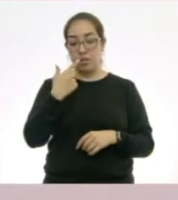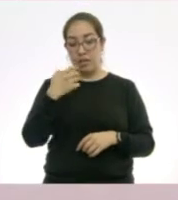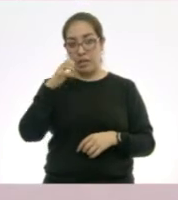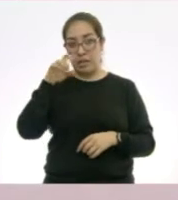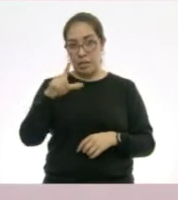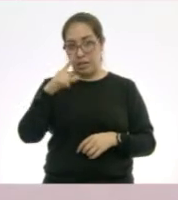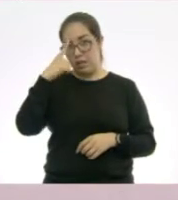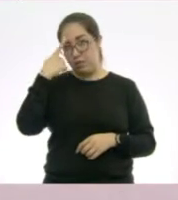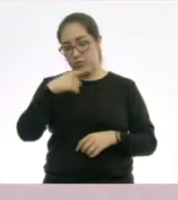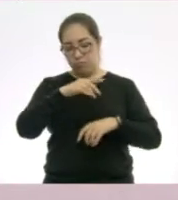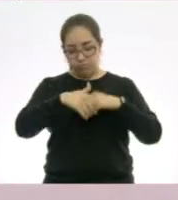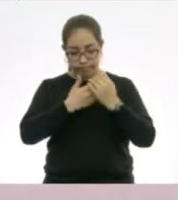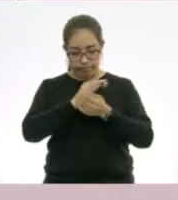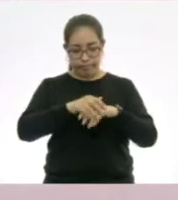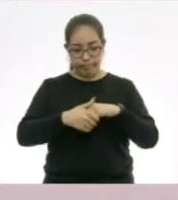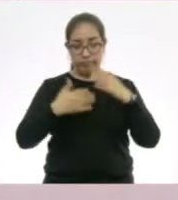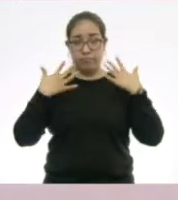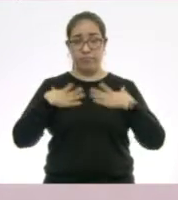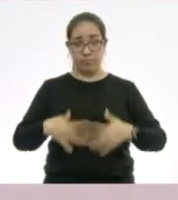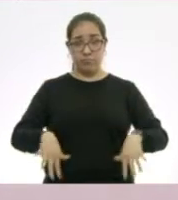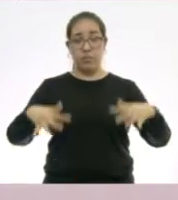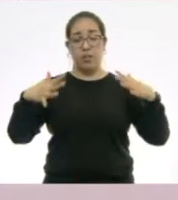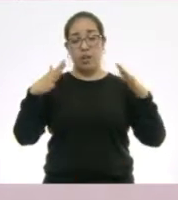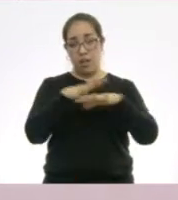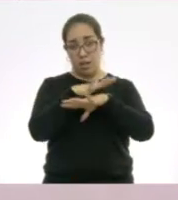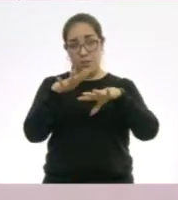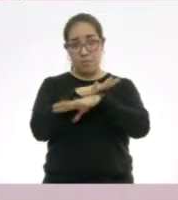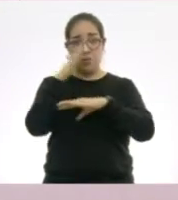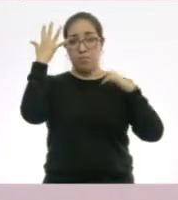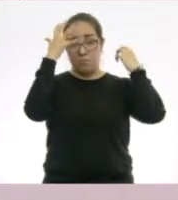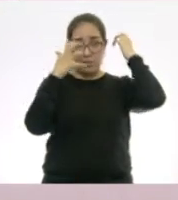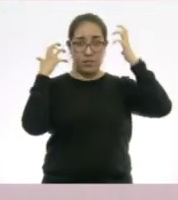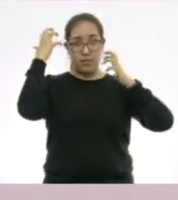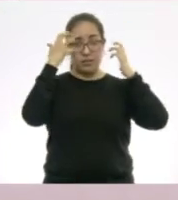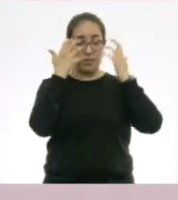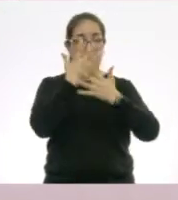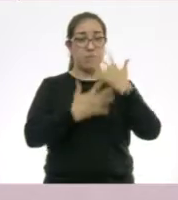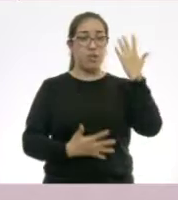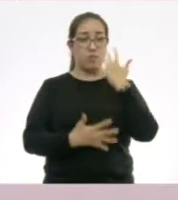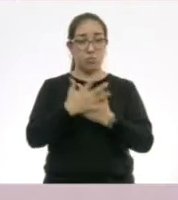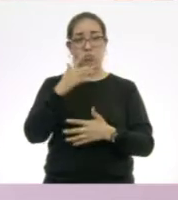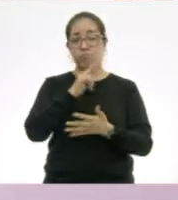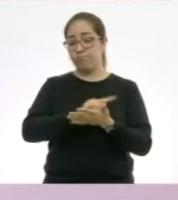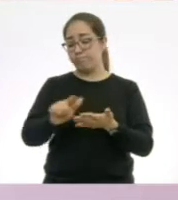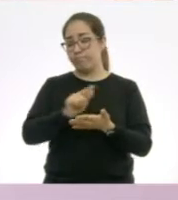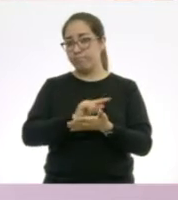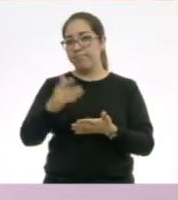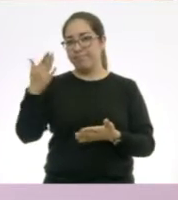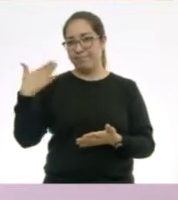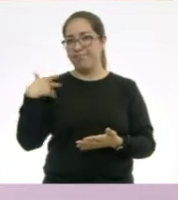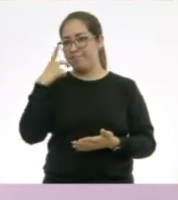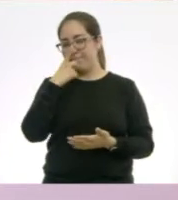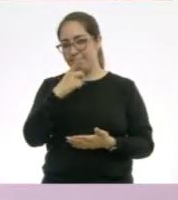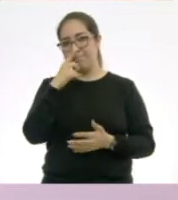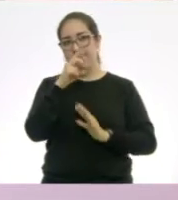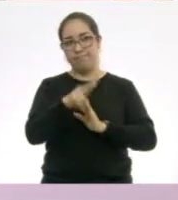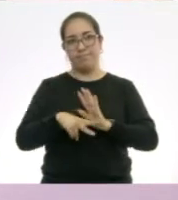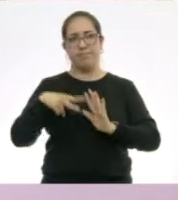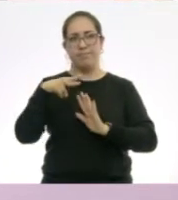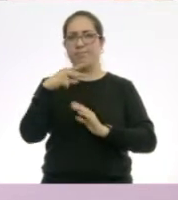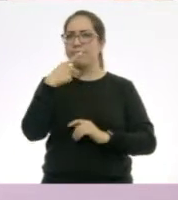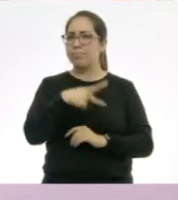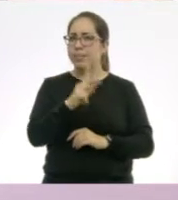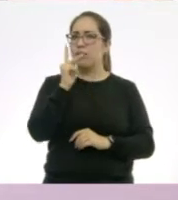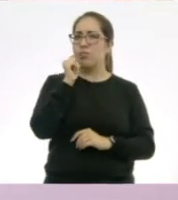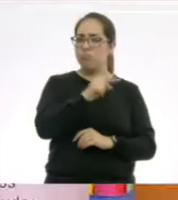a casa, bañarse y cambiarse de ropa, lavarse bien las manos. Que fue lo que él dijo en el video. pero tiene esta duda.